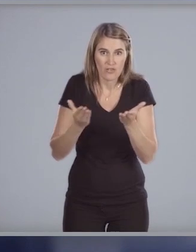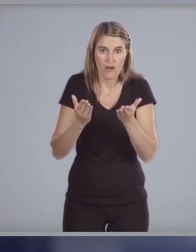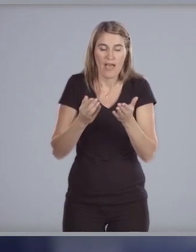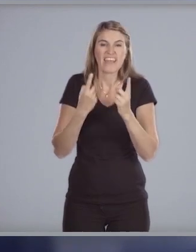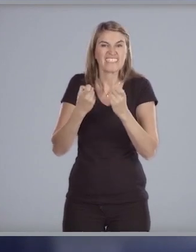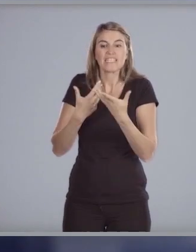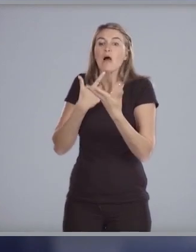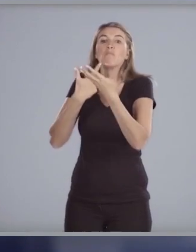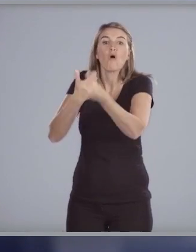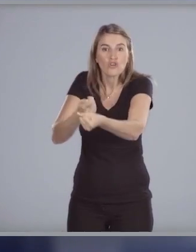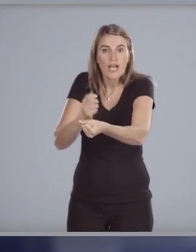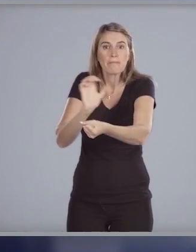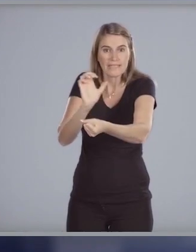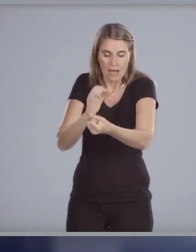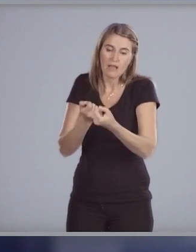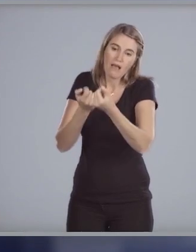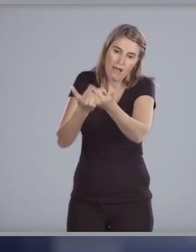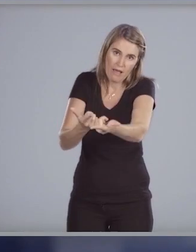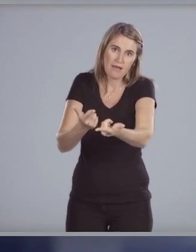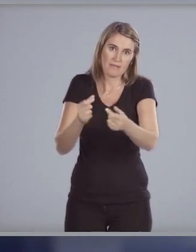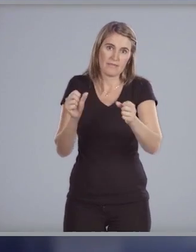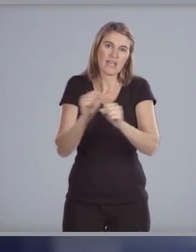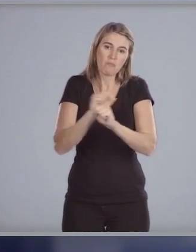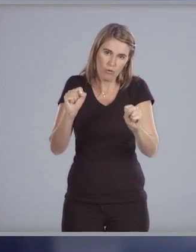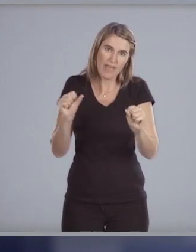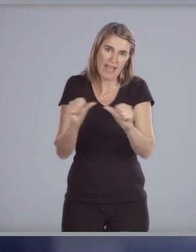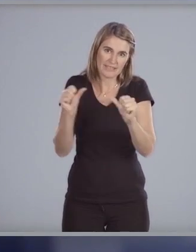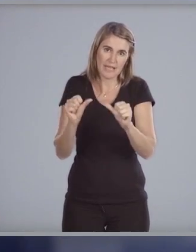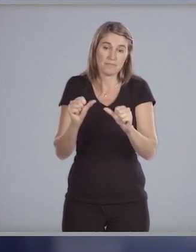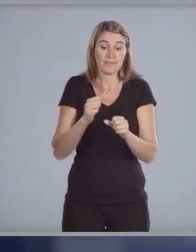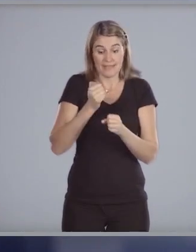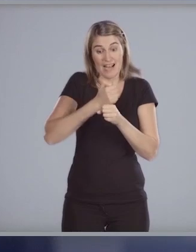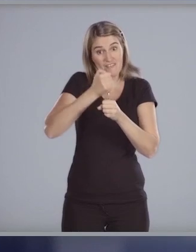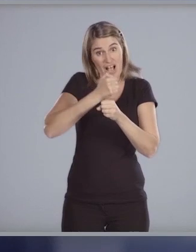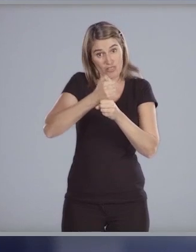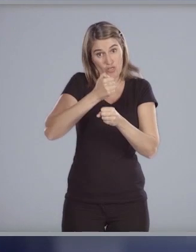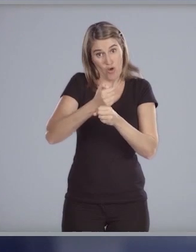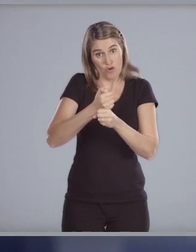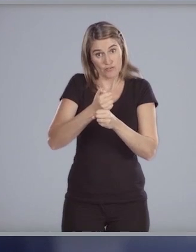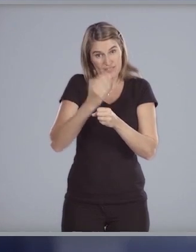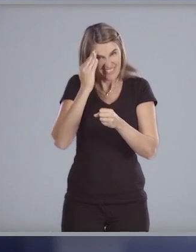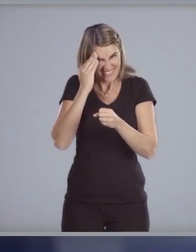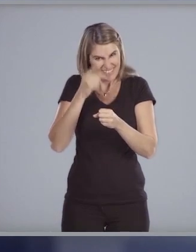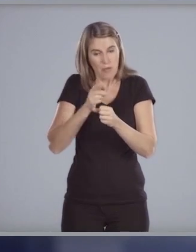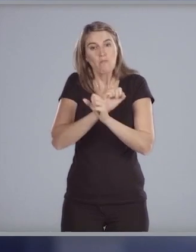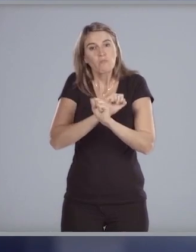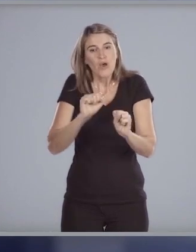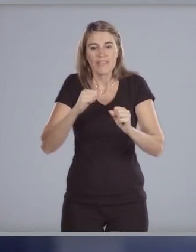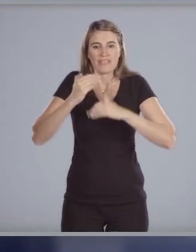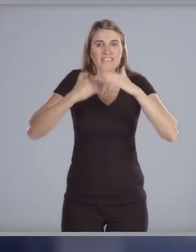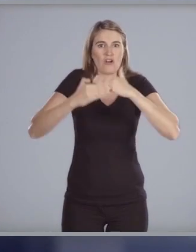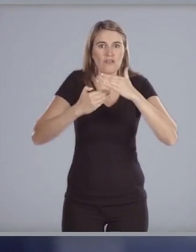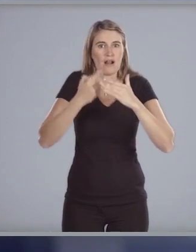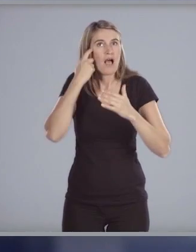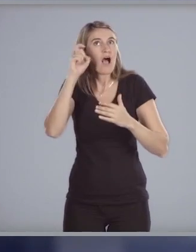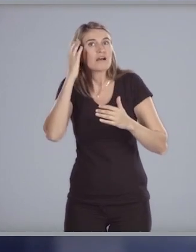los apoyos necesarios a su gestión en fin que el trabajador sepa y pueda desarrollar todas